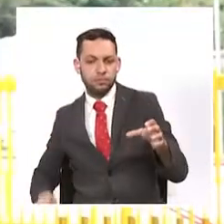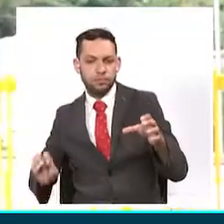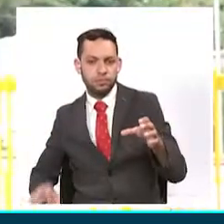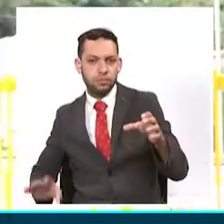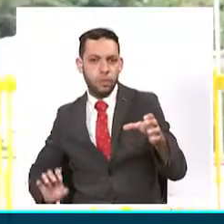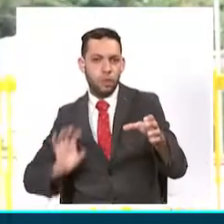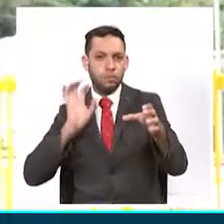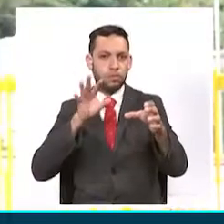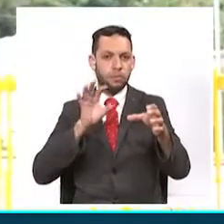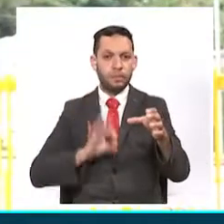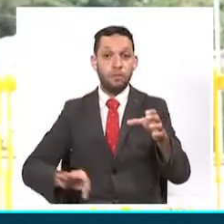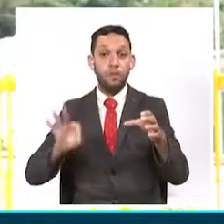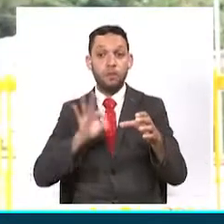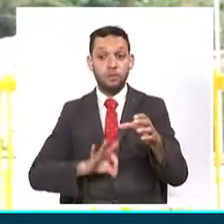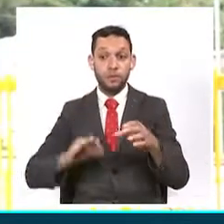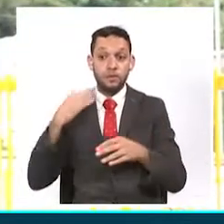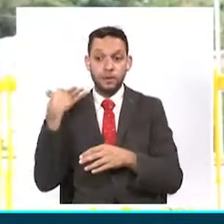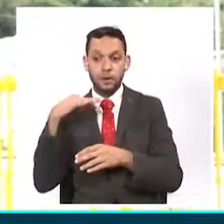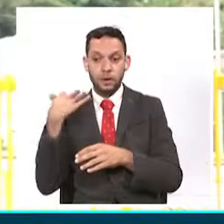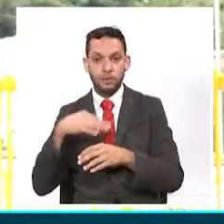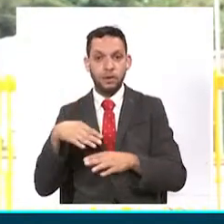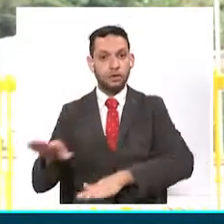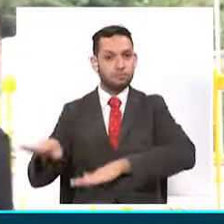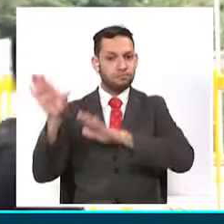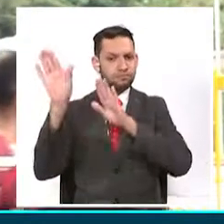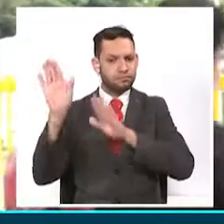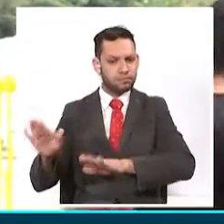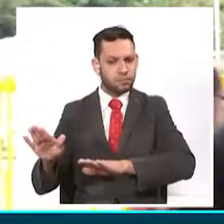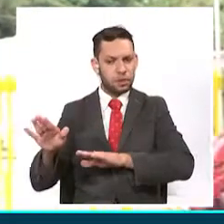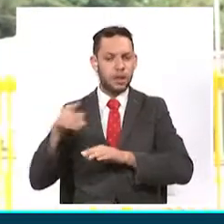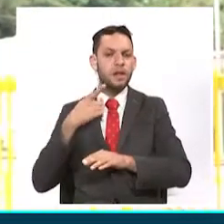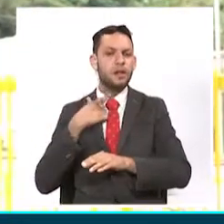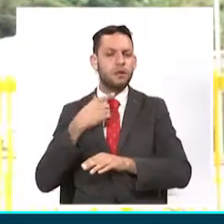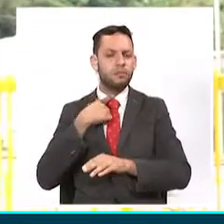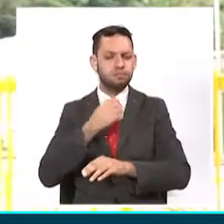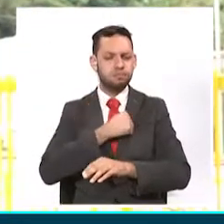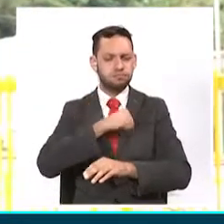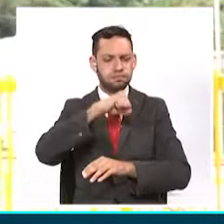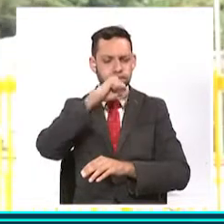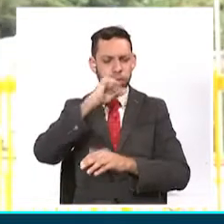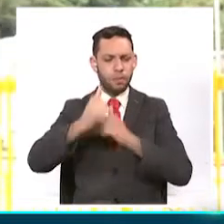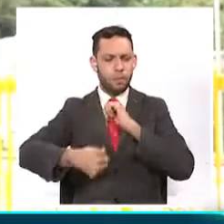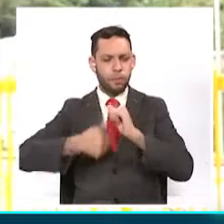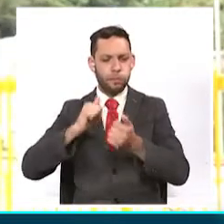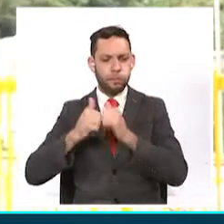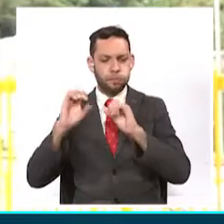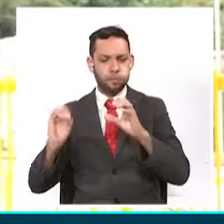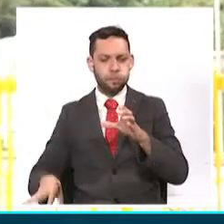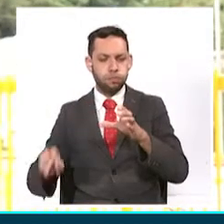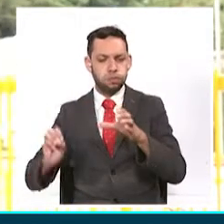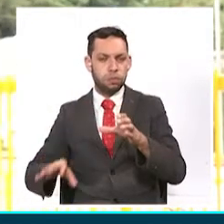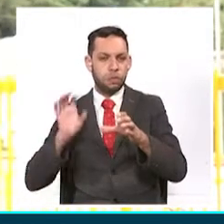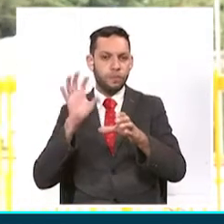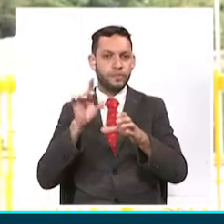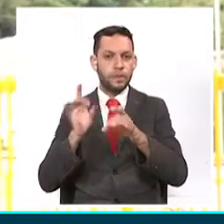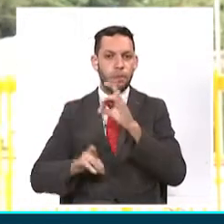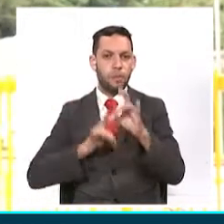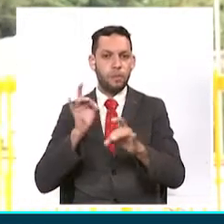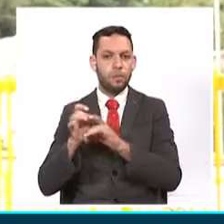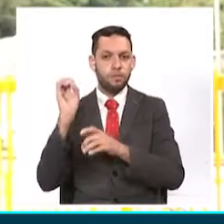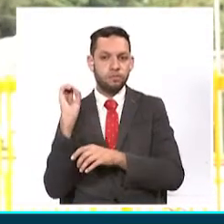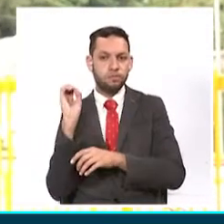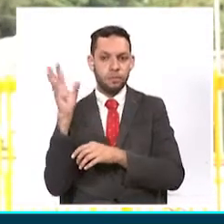enorme potencial, tiene una fanaticada grande en el baloncesto. Esperamos que tenga el club el apoyo de los entes